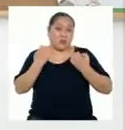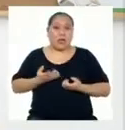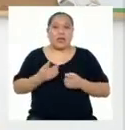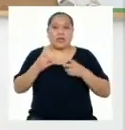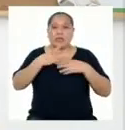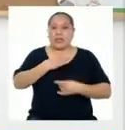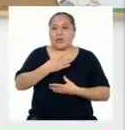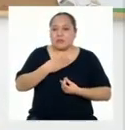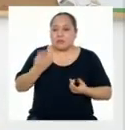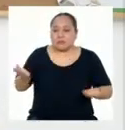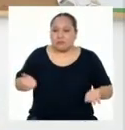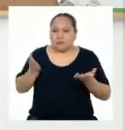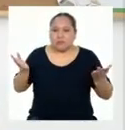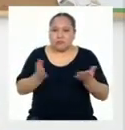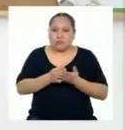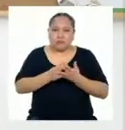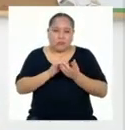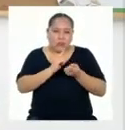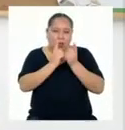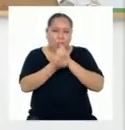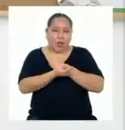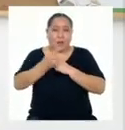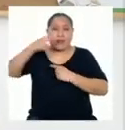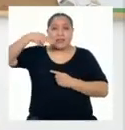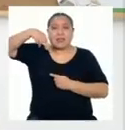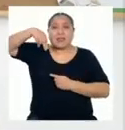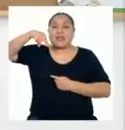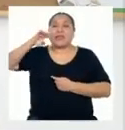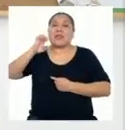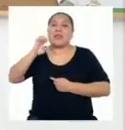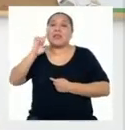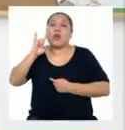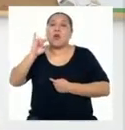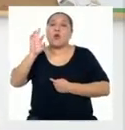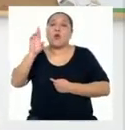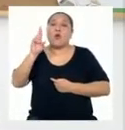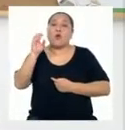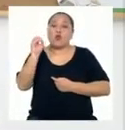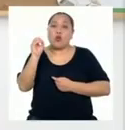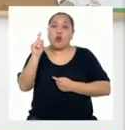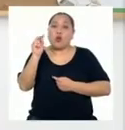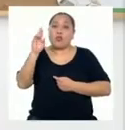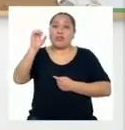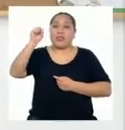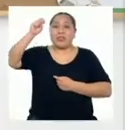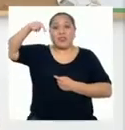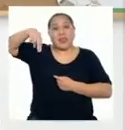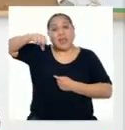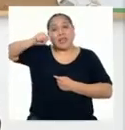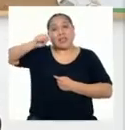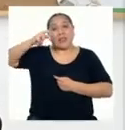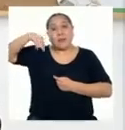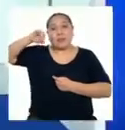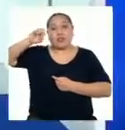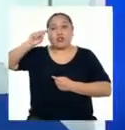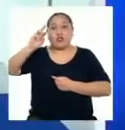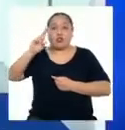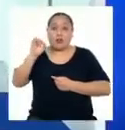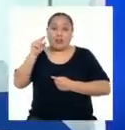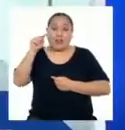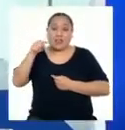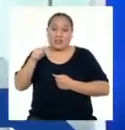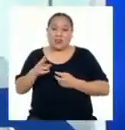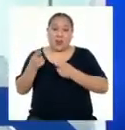potencia ciertos neurotransmisores que son componentes químicos encargados de regular nuestras emociones.